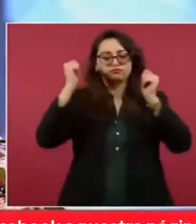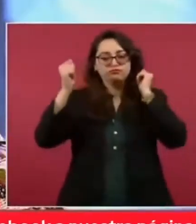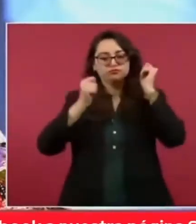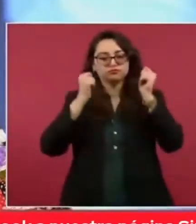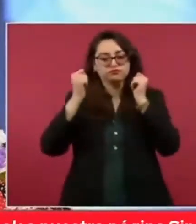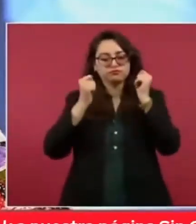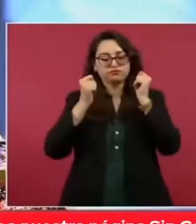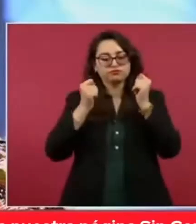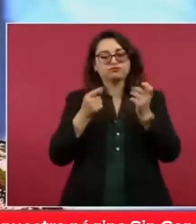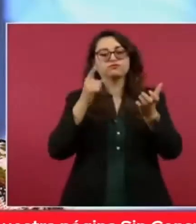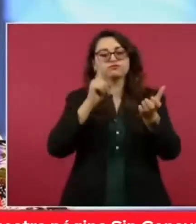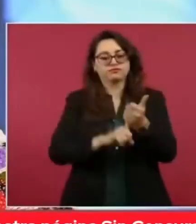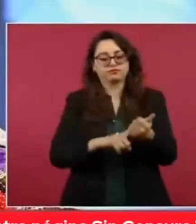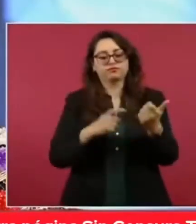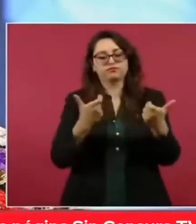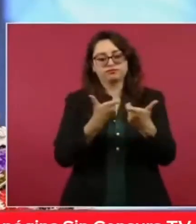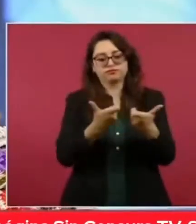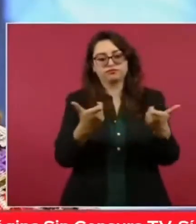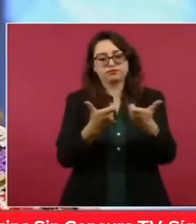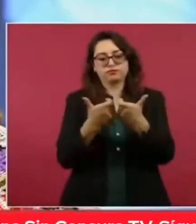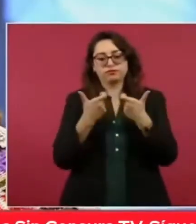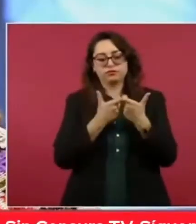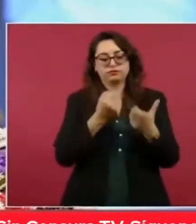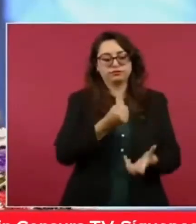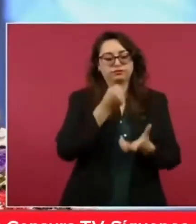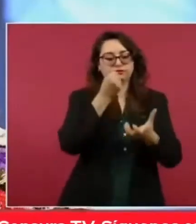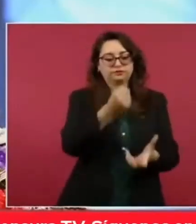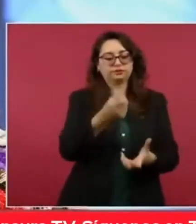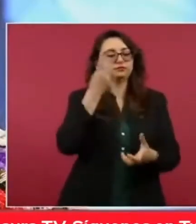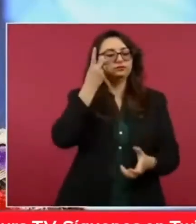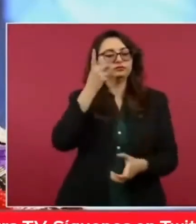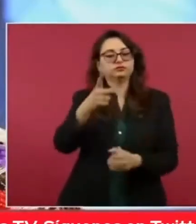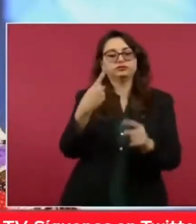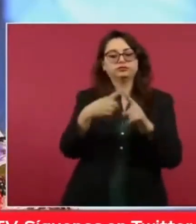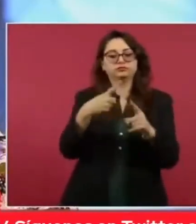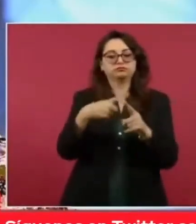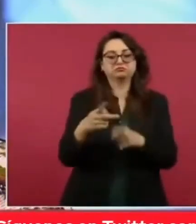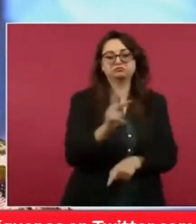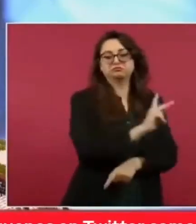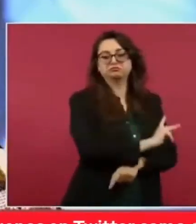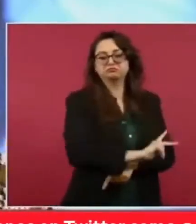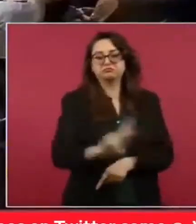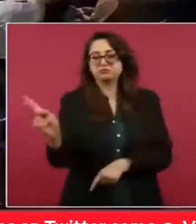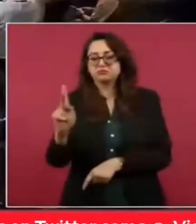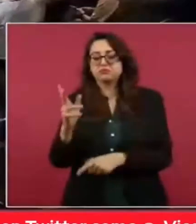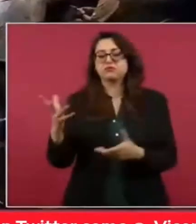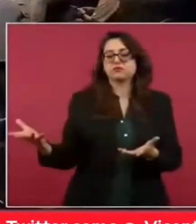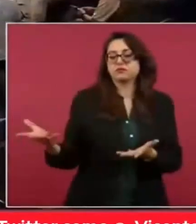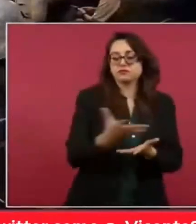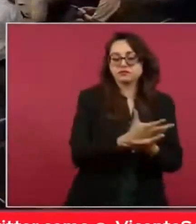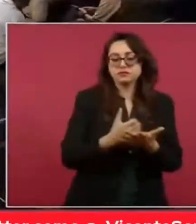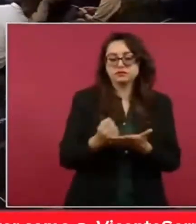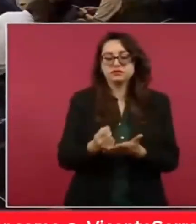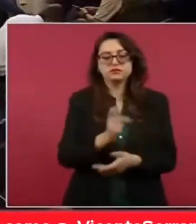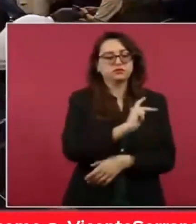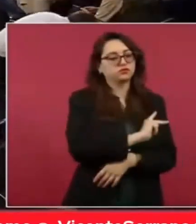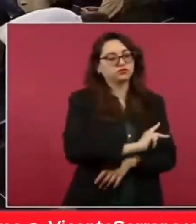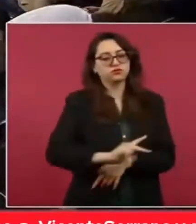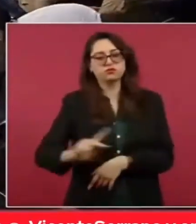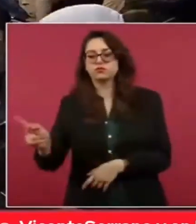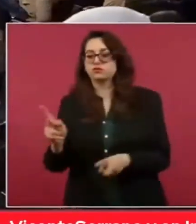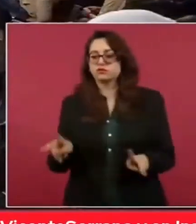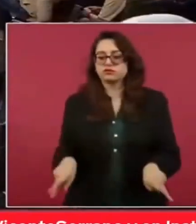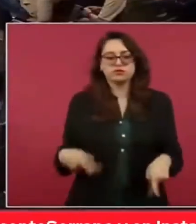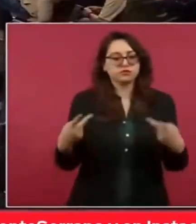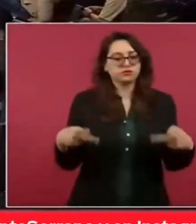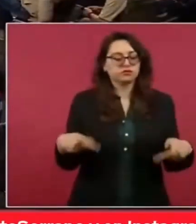través de las cooperativas, en donde todas y todos sean dueños de los activos, de la producción y de la venta de sus productos? El gobierno